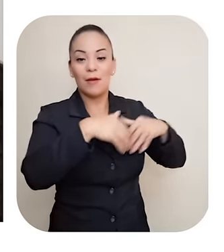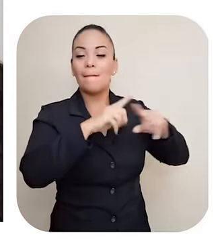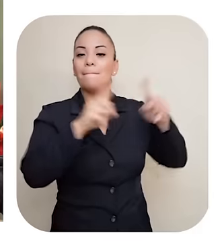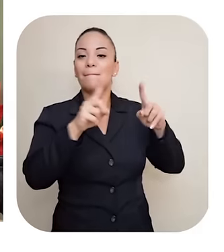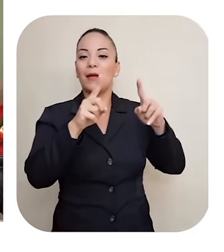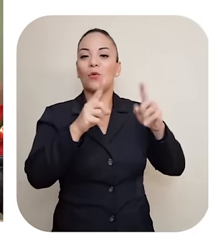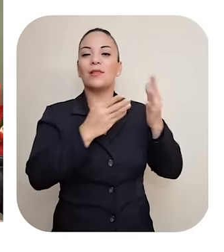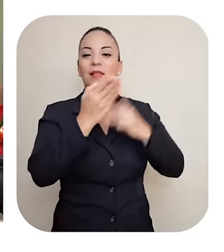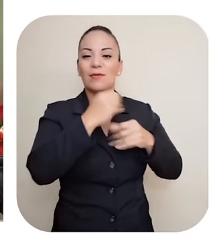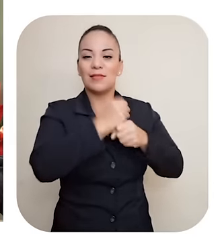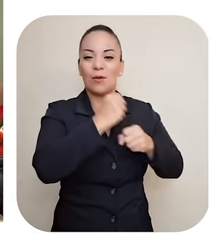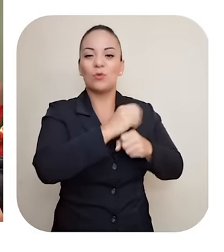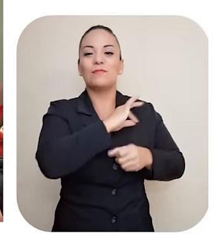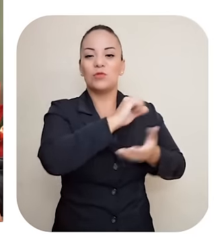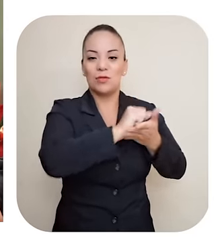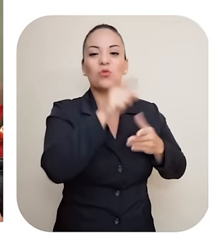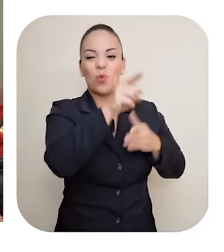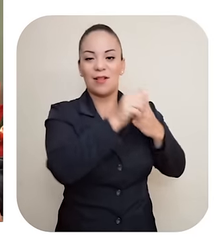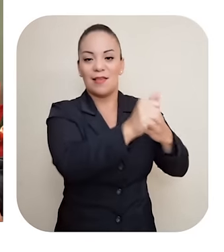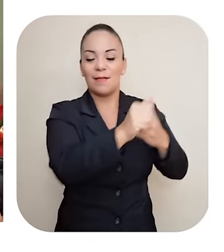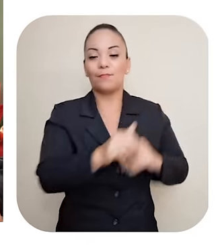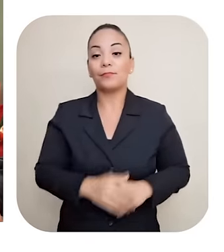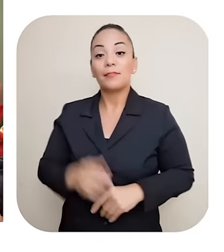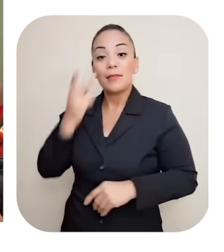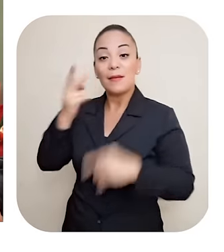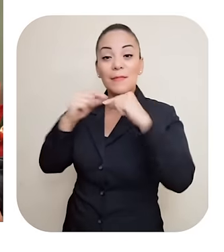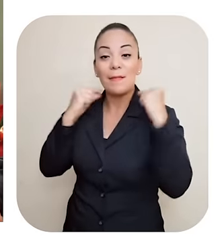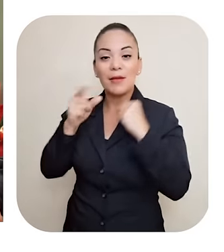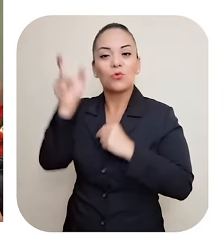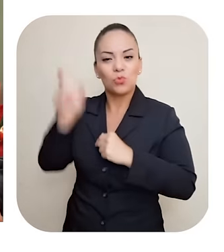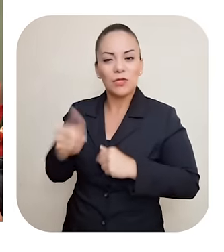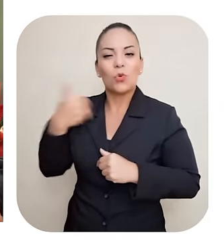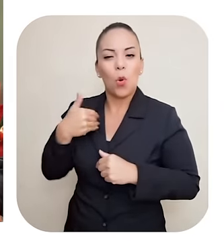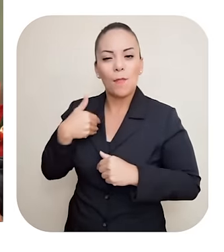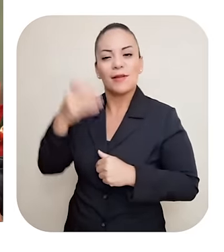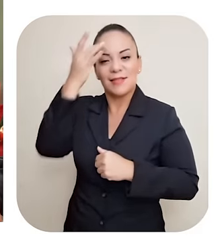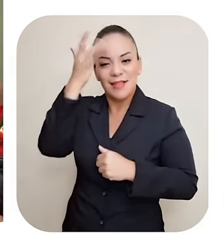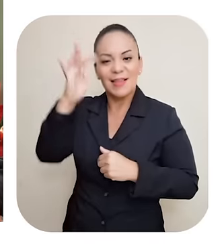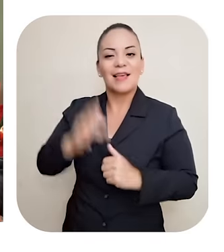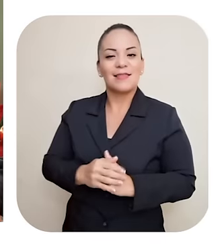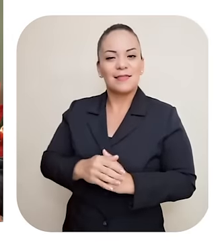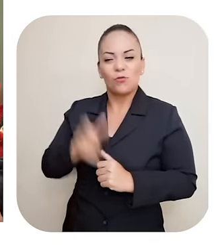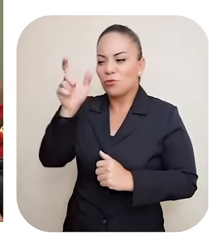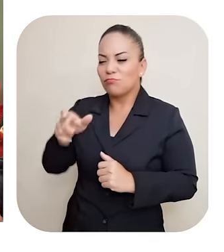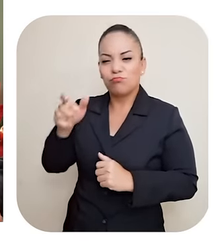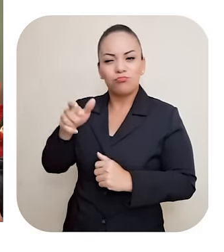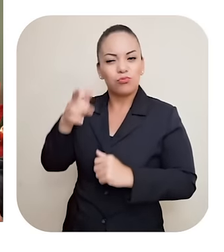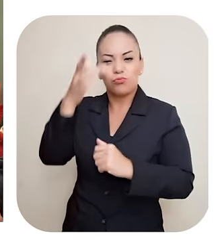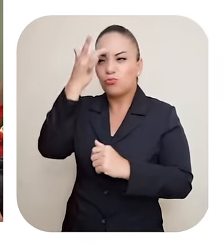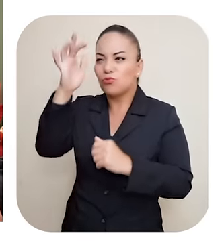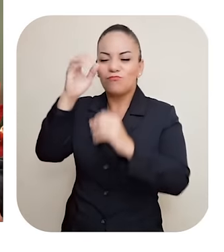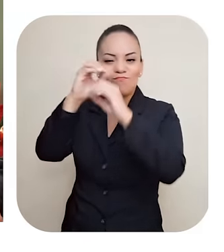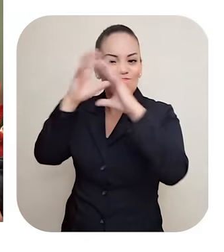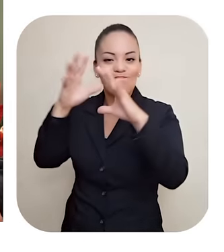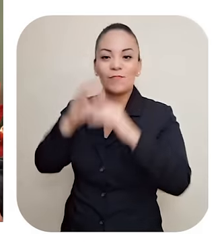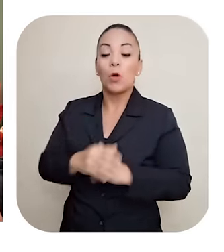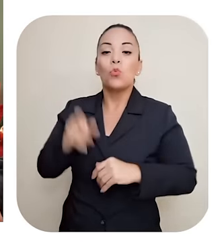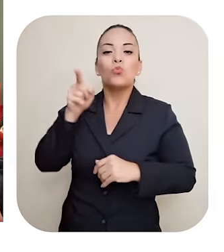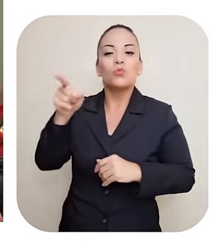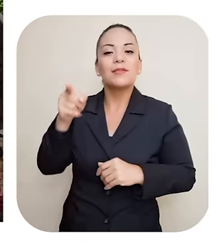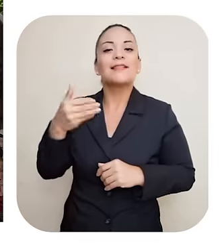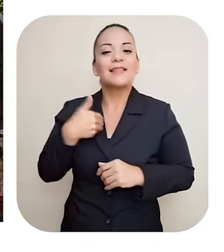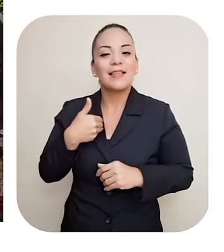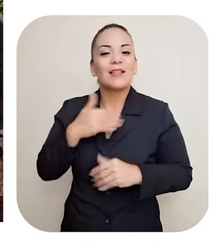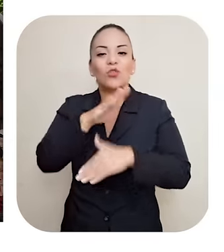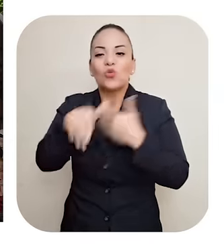Pero vea Padre Usted es obviamente Un hombre muy inteligente Un hombre brillante Usted Tiene los elementos De